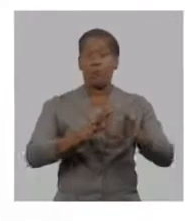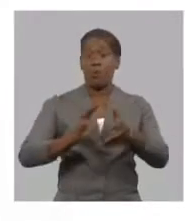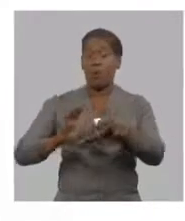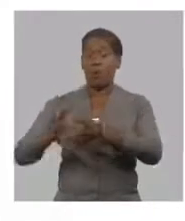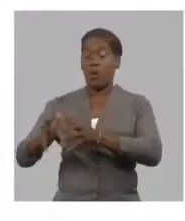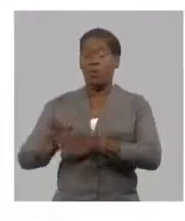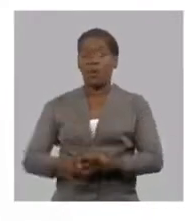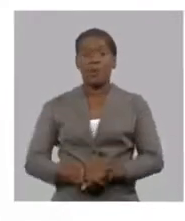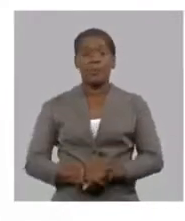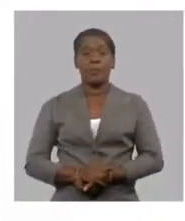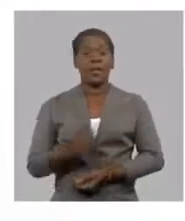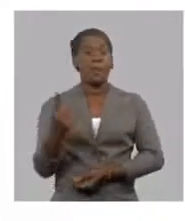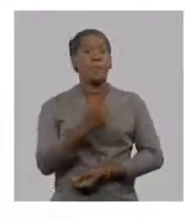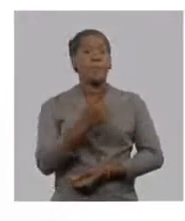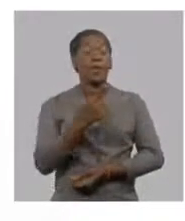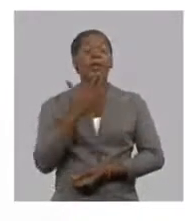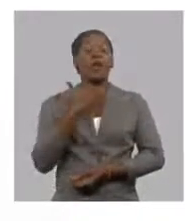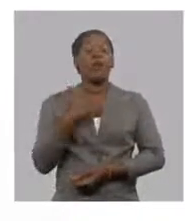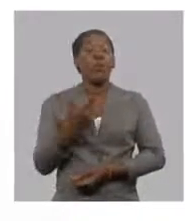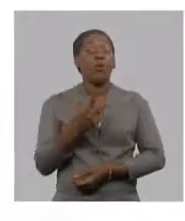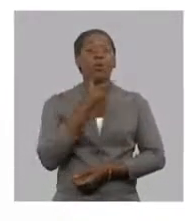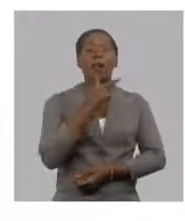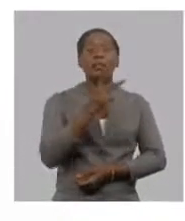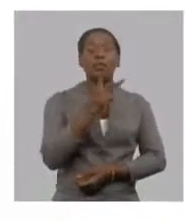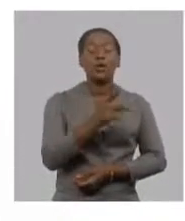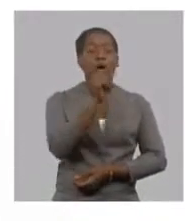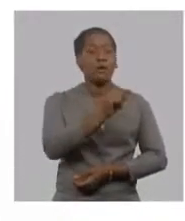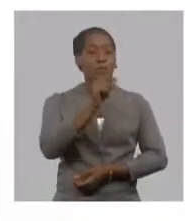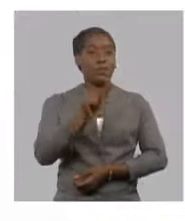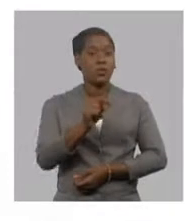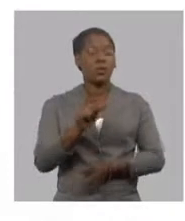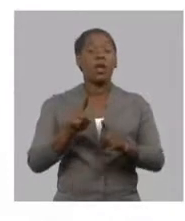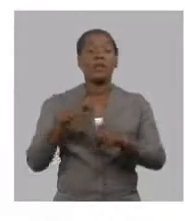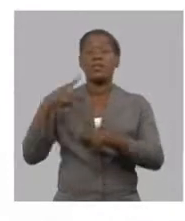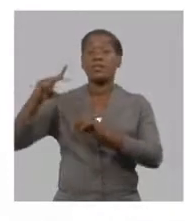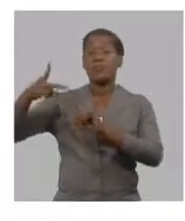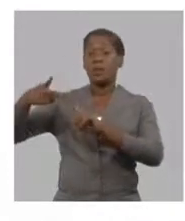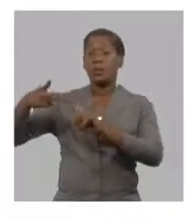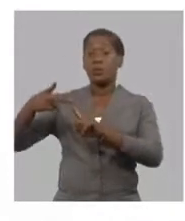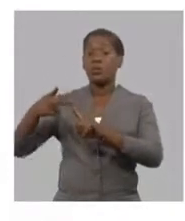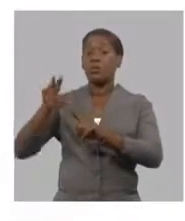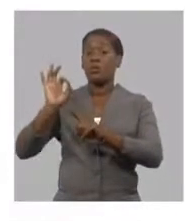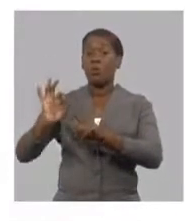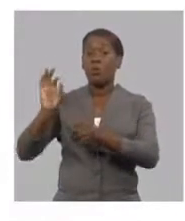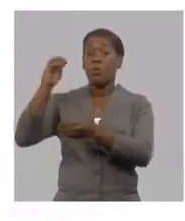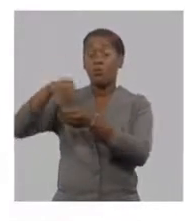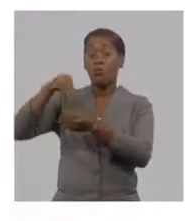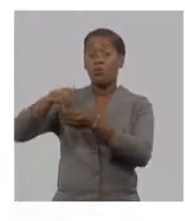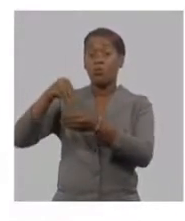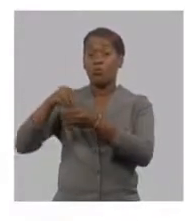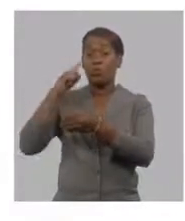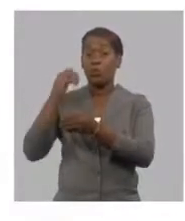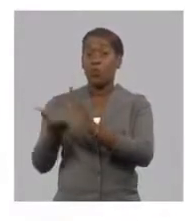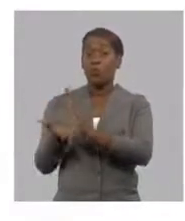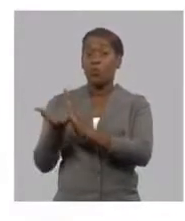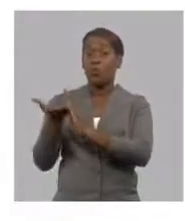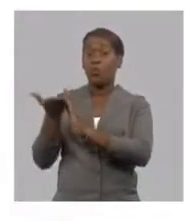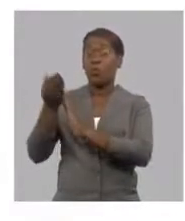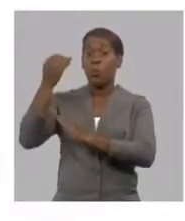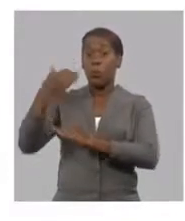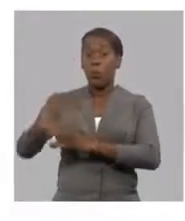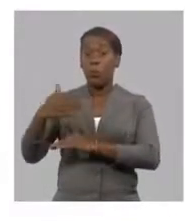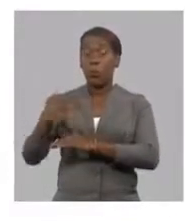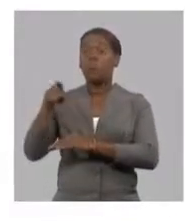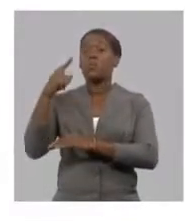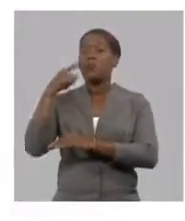rendimiento y ajustado por supuesto a esos precios y a ese costo que se ha incrementado a los productores y que también ha sido beneficiado como se ha explicado en otras mesas